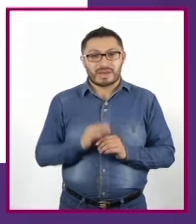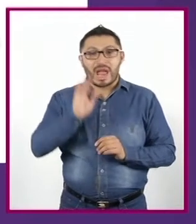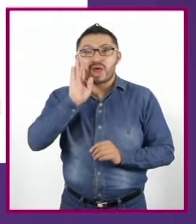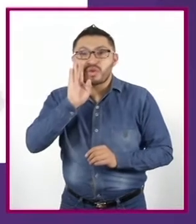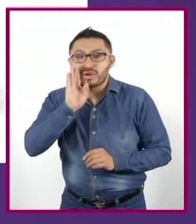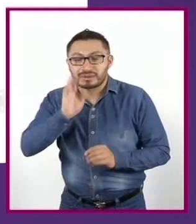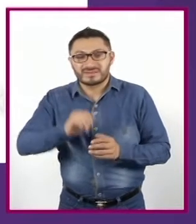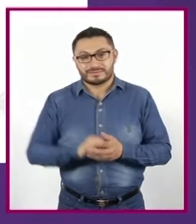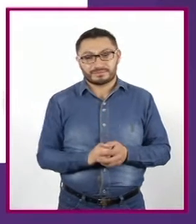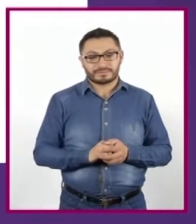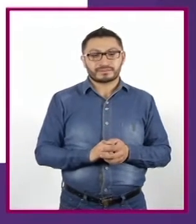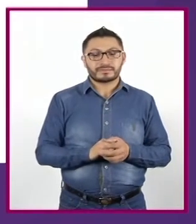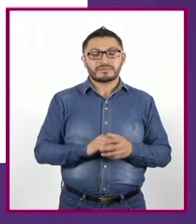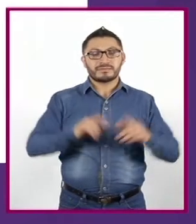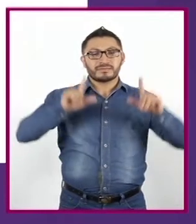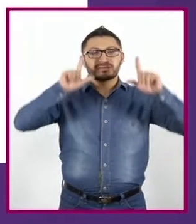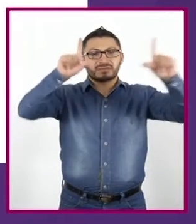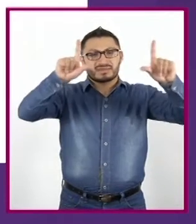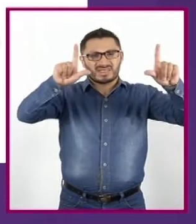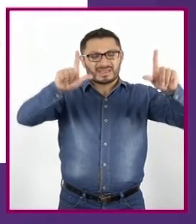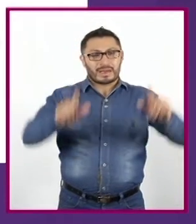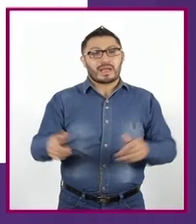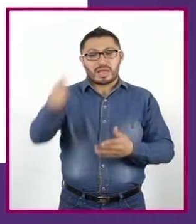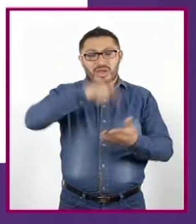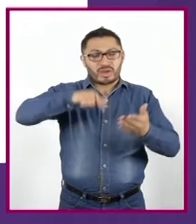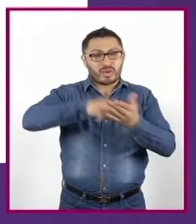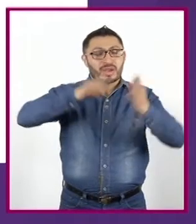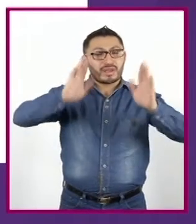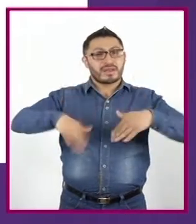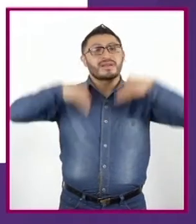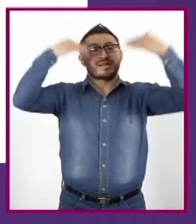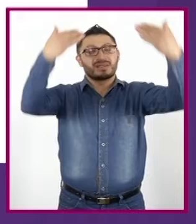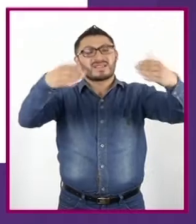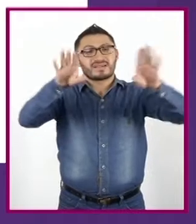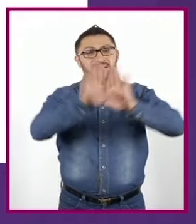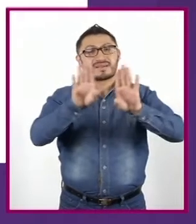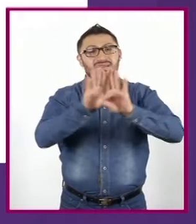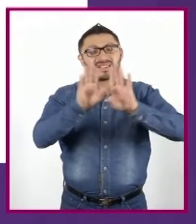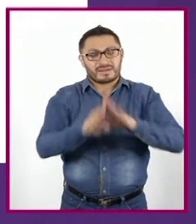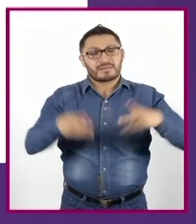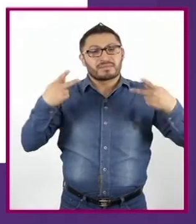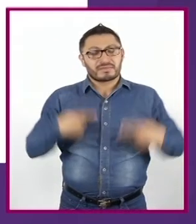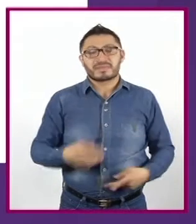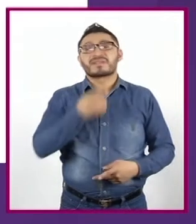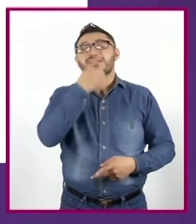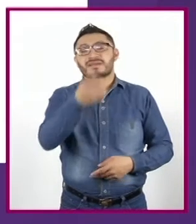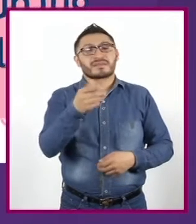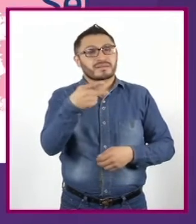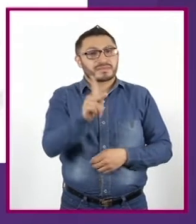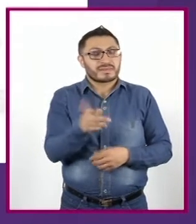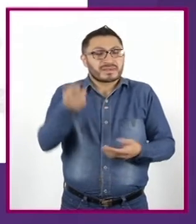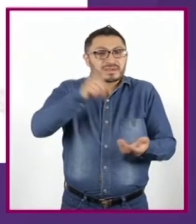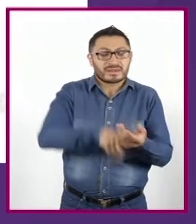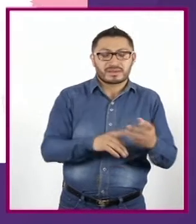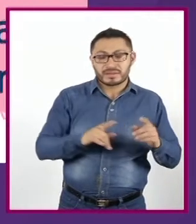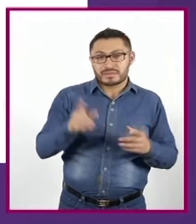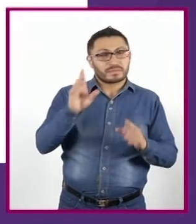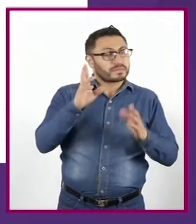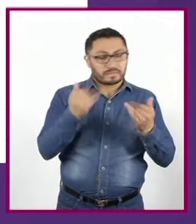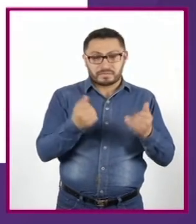Bocadillo que señala un lugar fuera del cuadro El personaje habla, pero no aparece en el cuadro